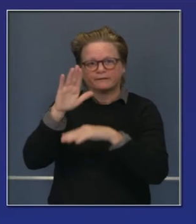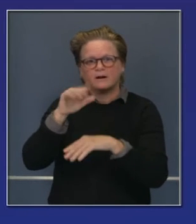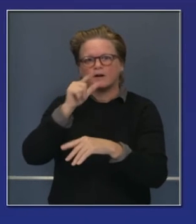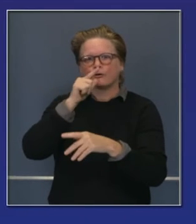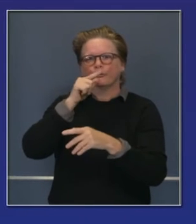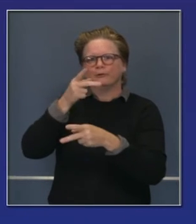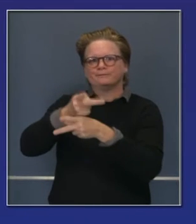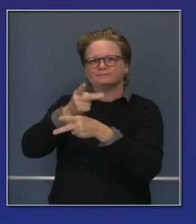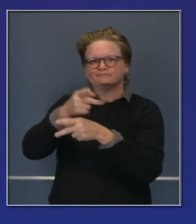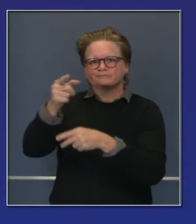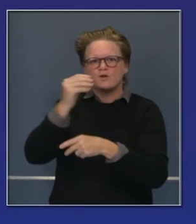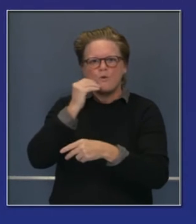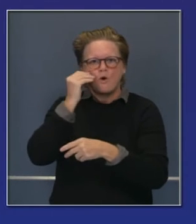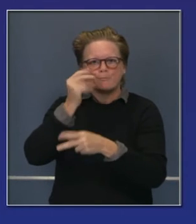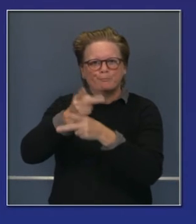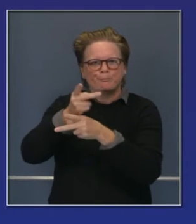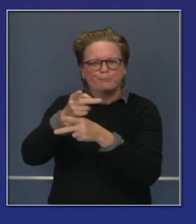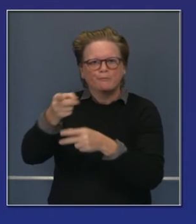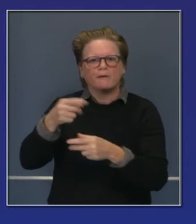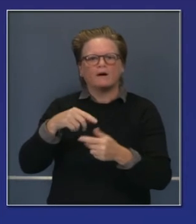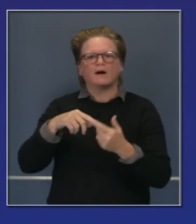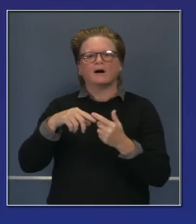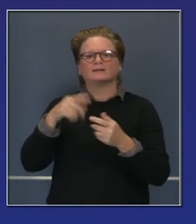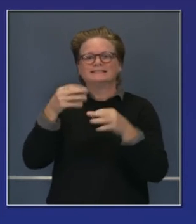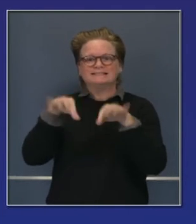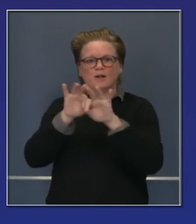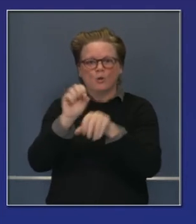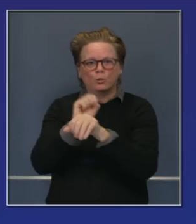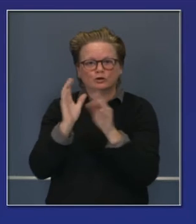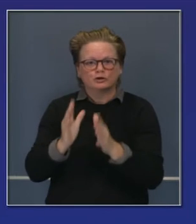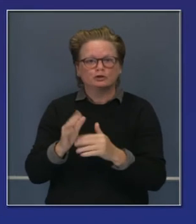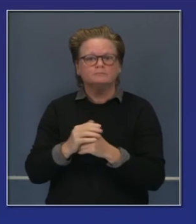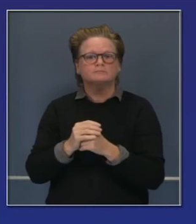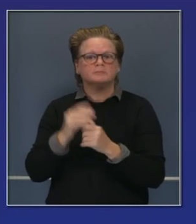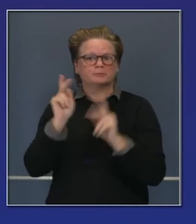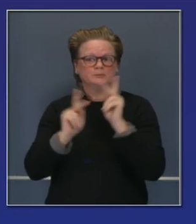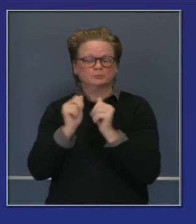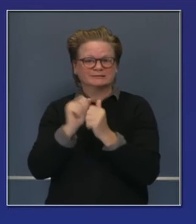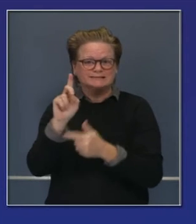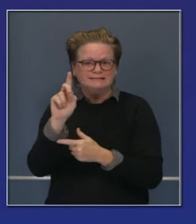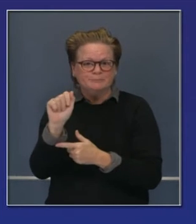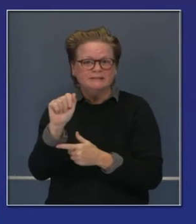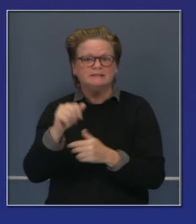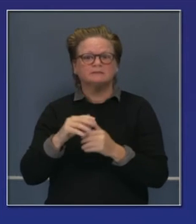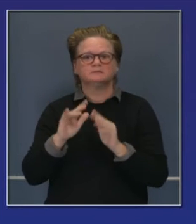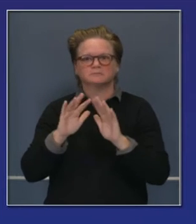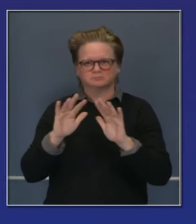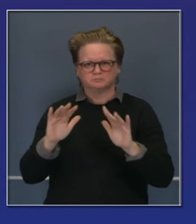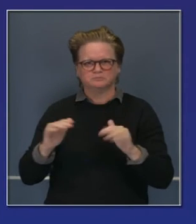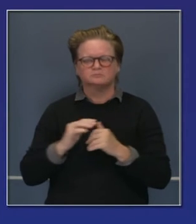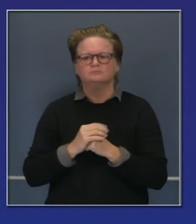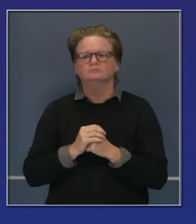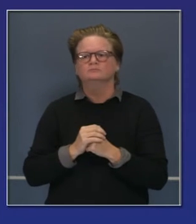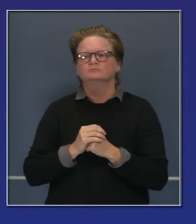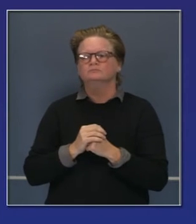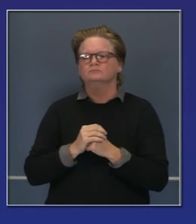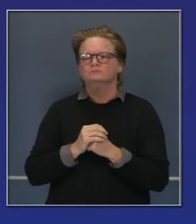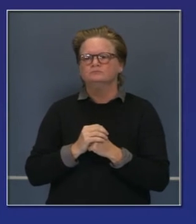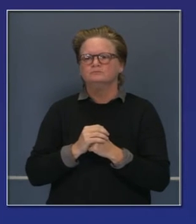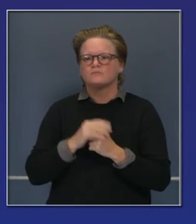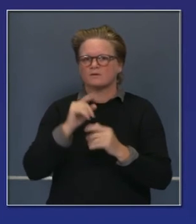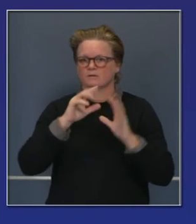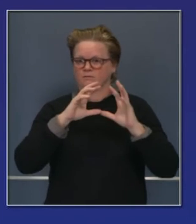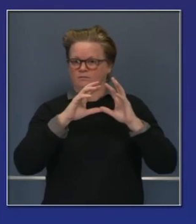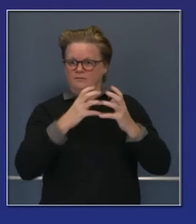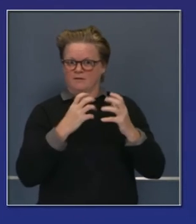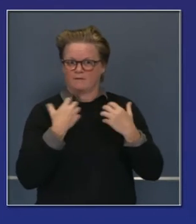quepa usted en alguno de estos grupos de alto riesgo. Esto será el segundo grupo de